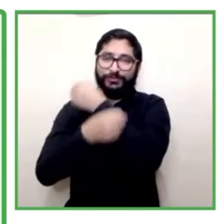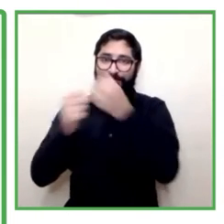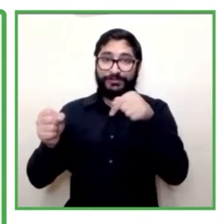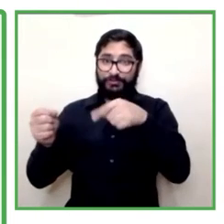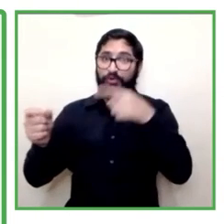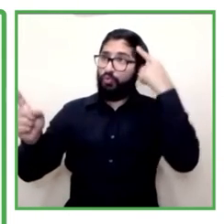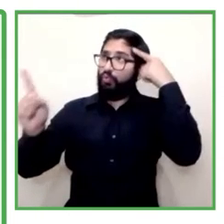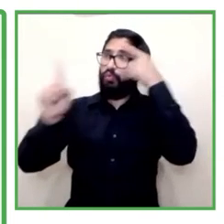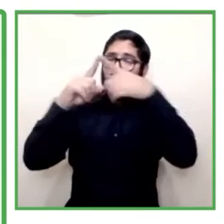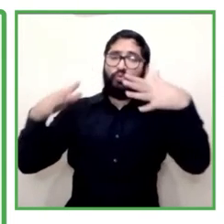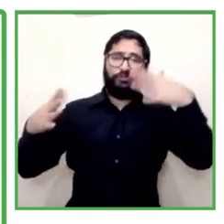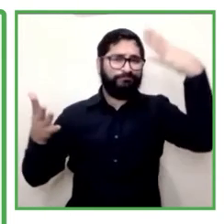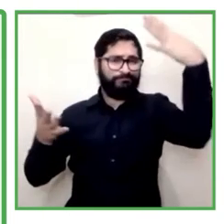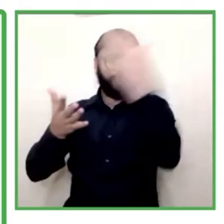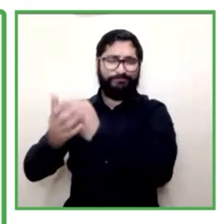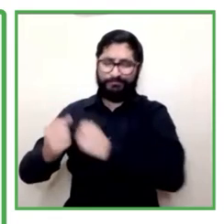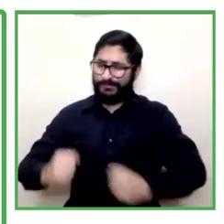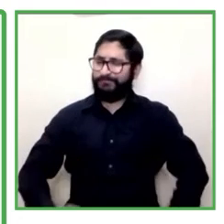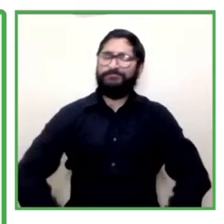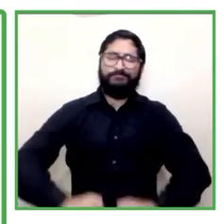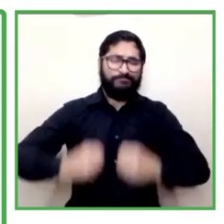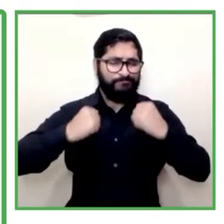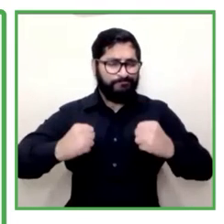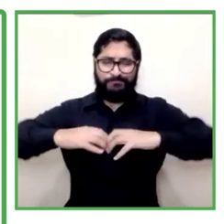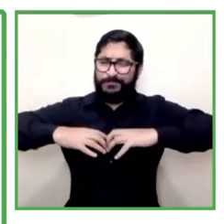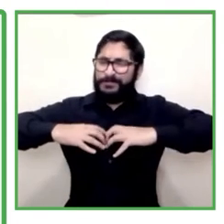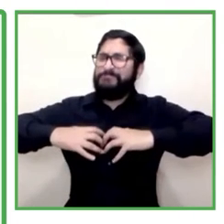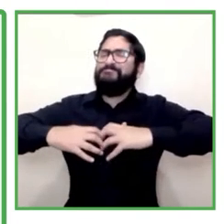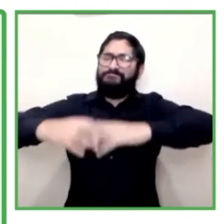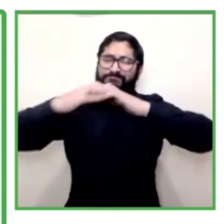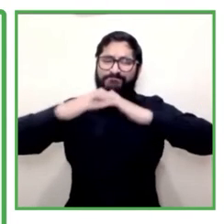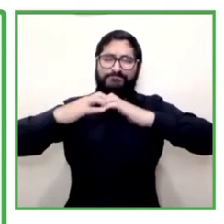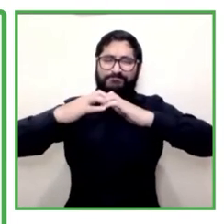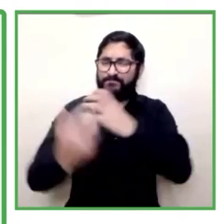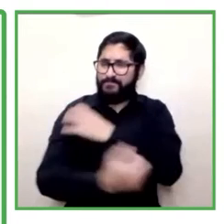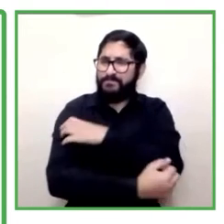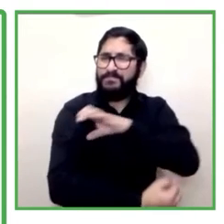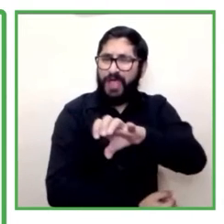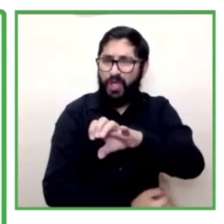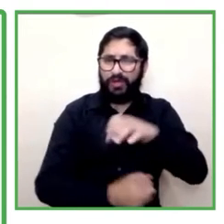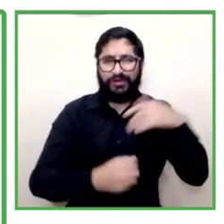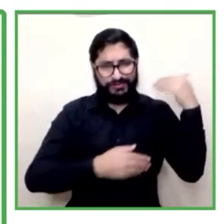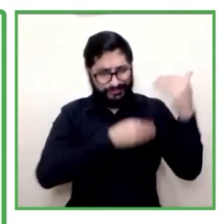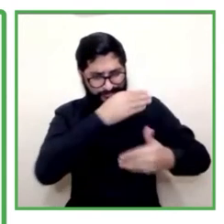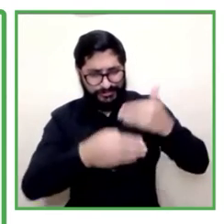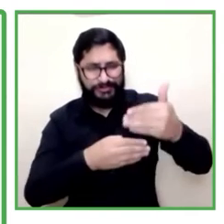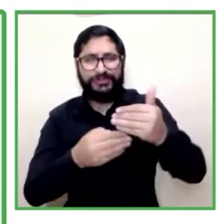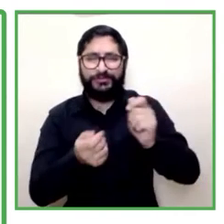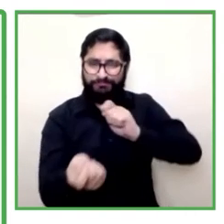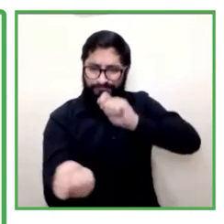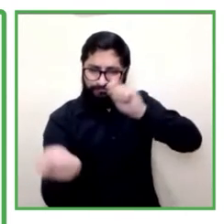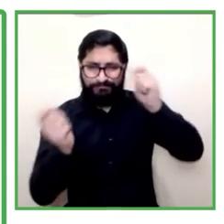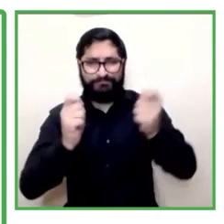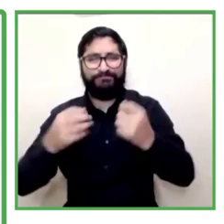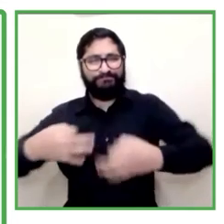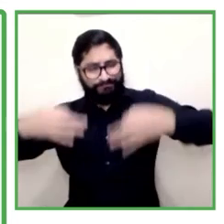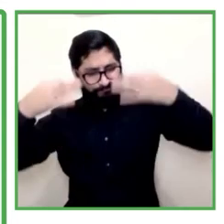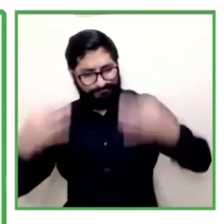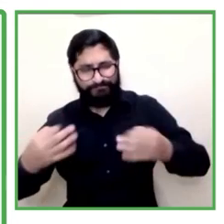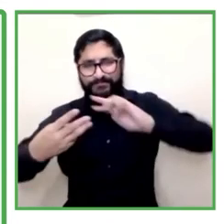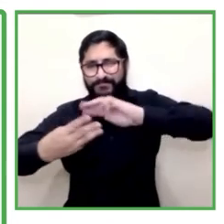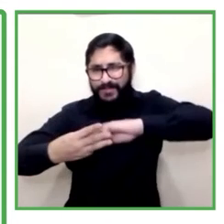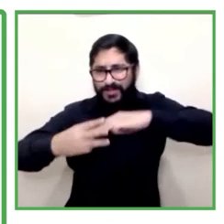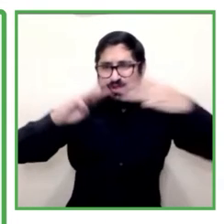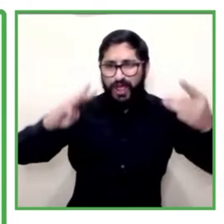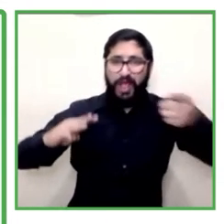participación de manera muy importante acelerar los procesos de ajustes metodológicos en nuestra plataforma virtual la entidad tiene